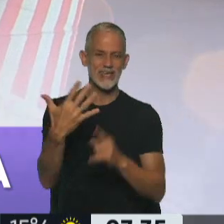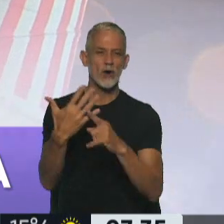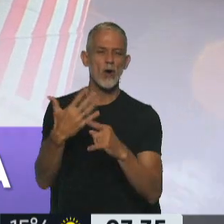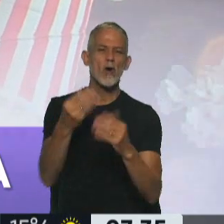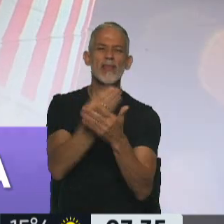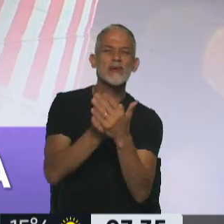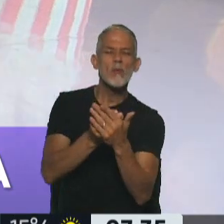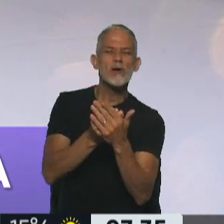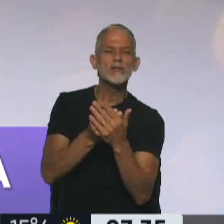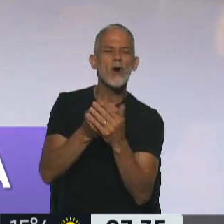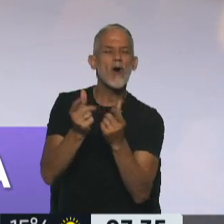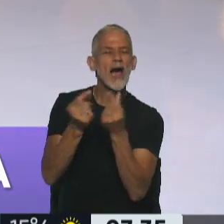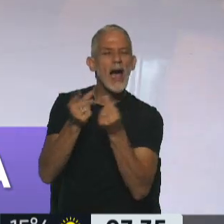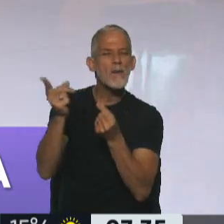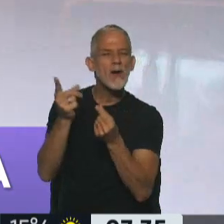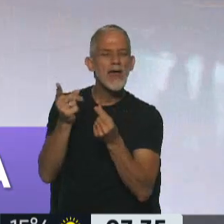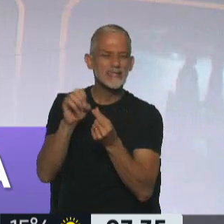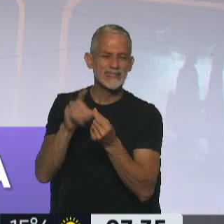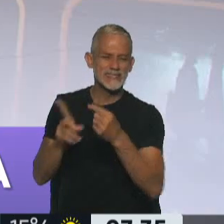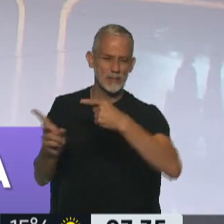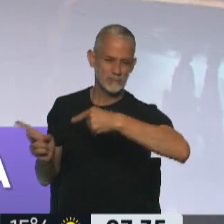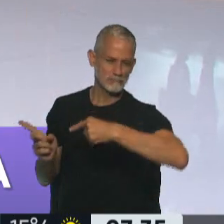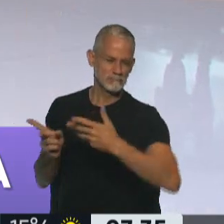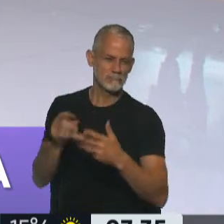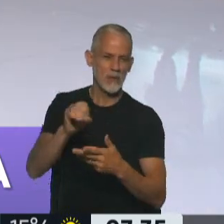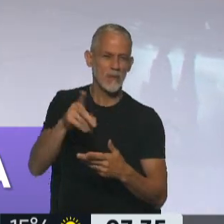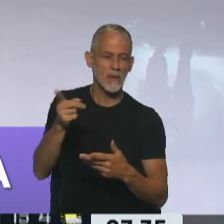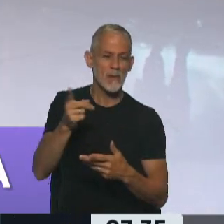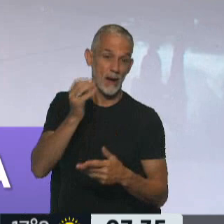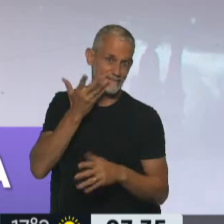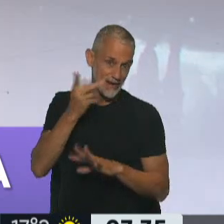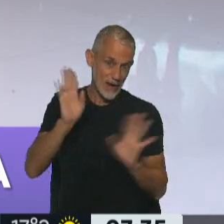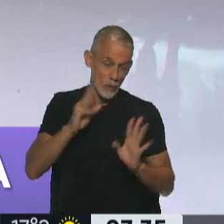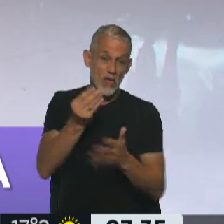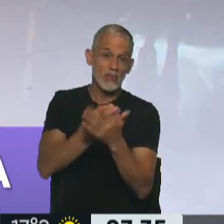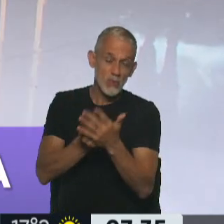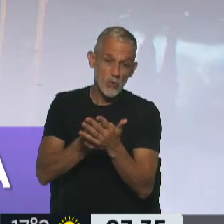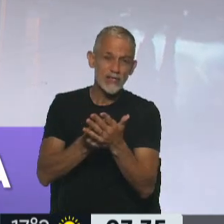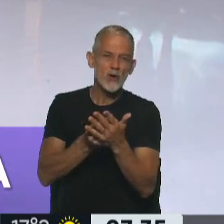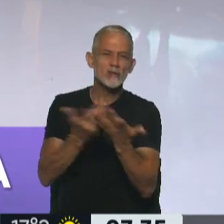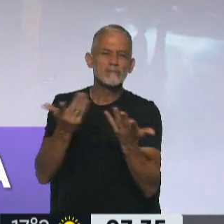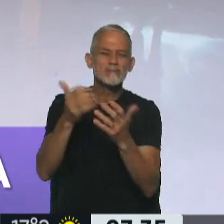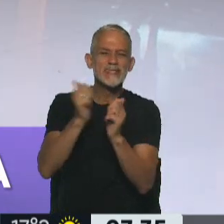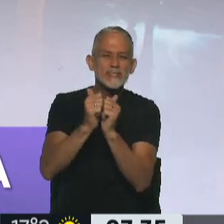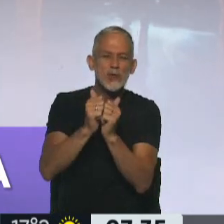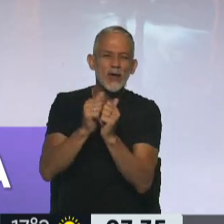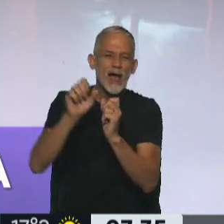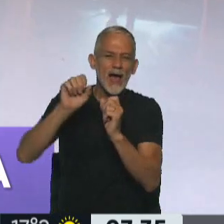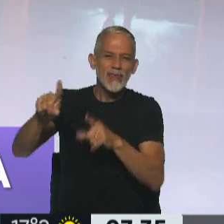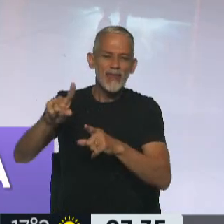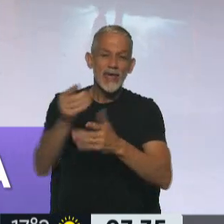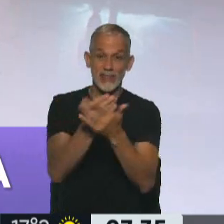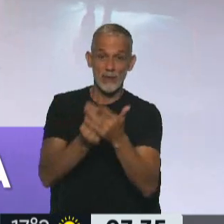animación japonesa, se llama Digimon, para fanáticos de la saga surgida, además de una historia japonesa